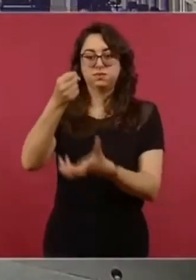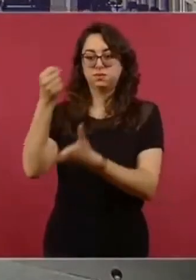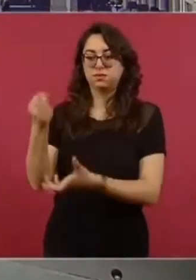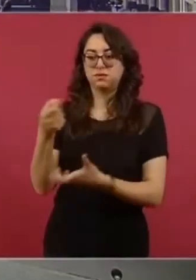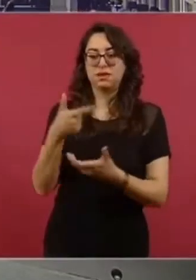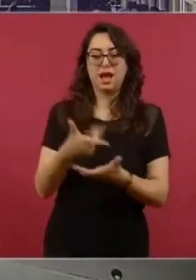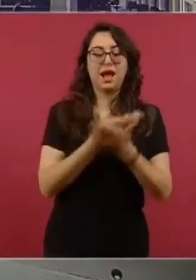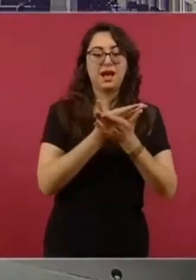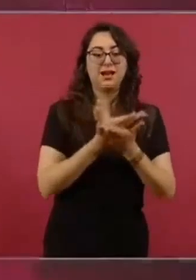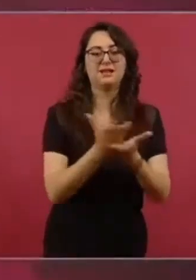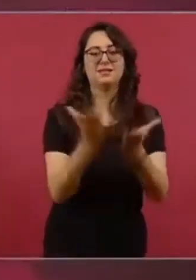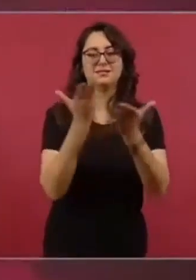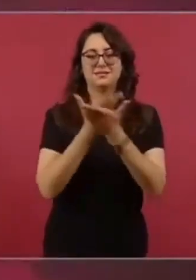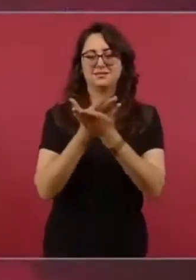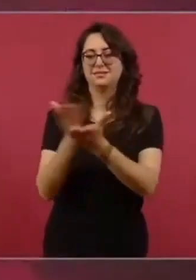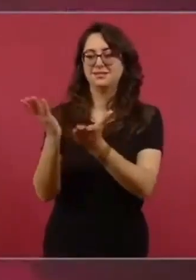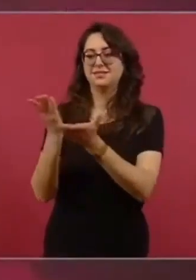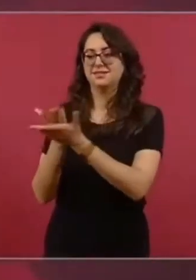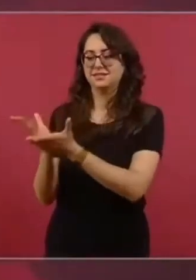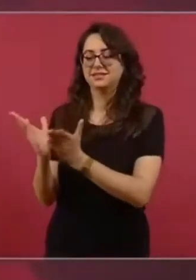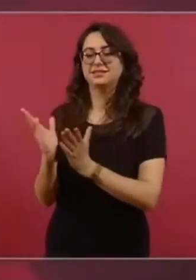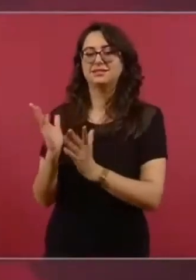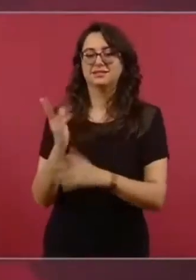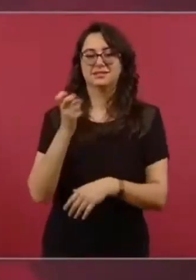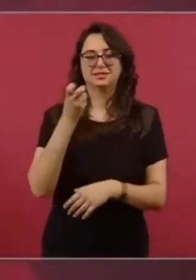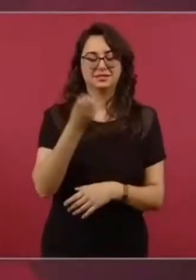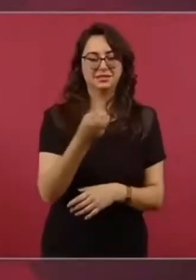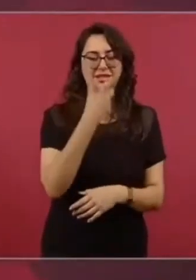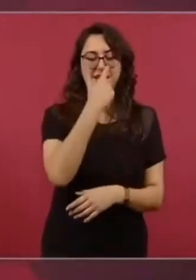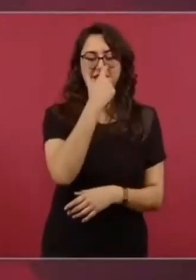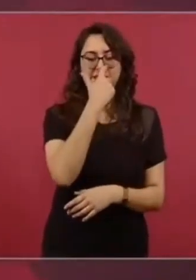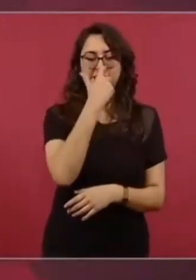que realmente es coyotaje.